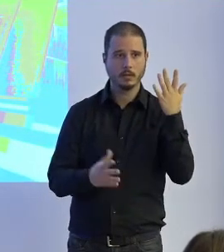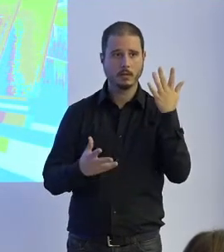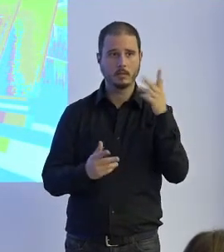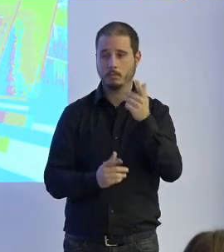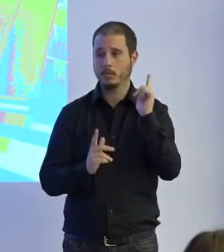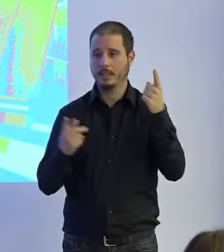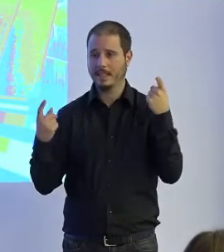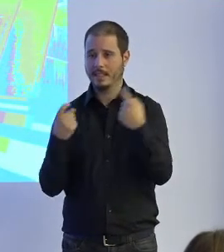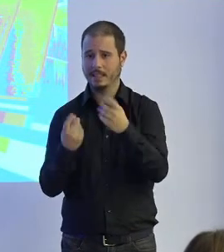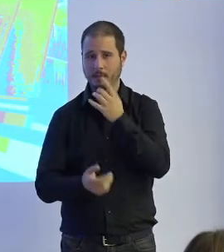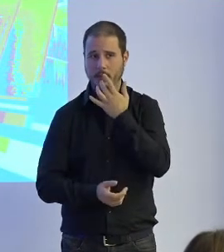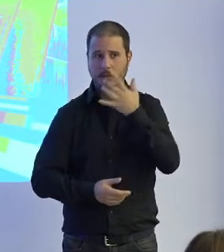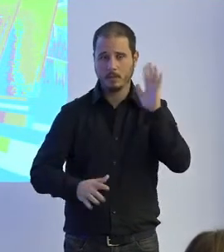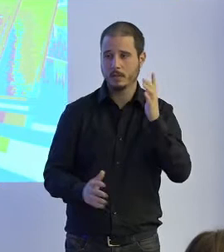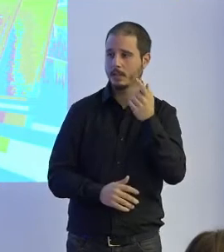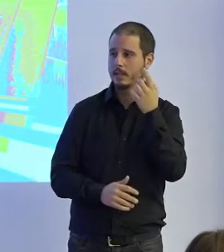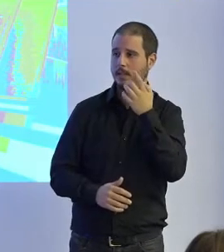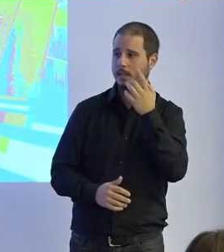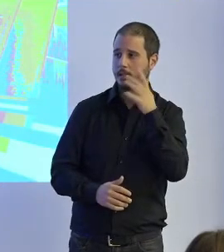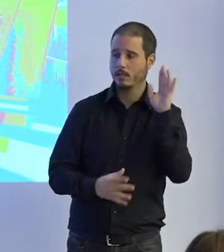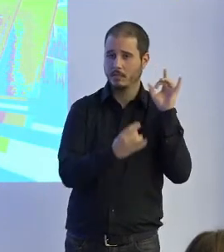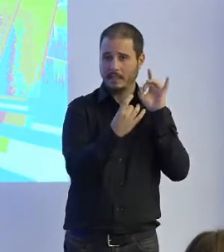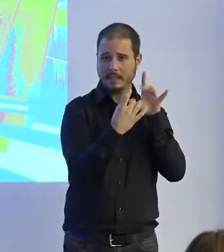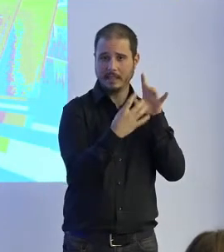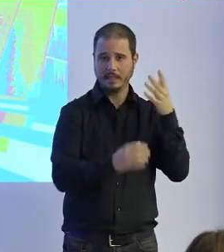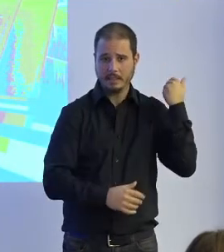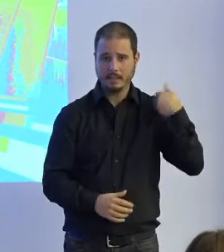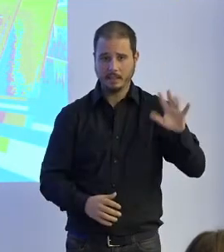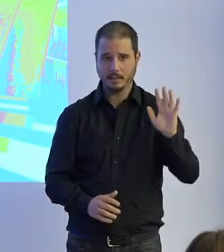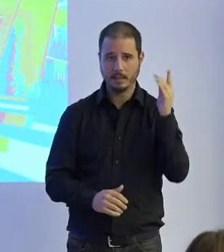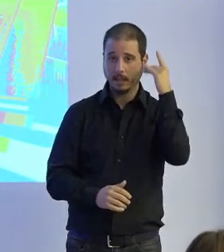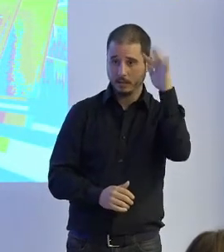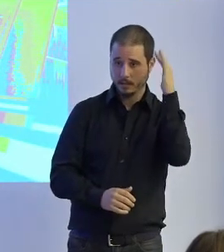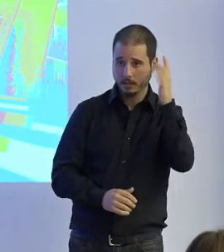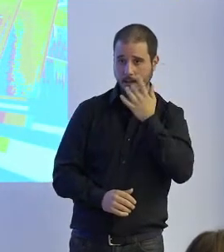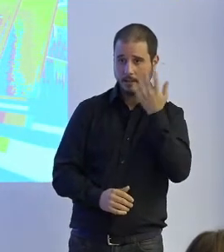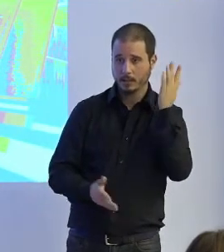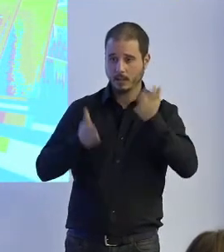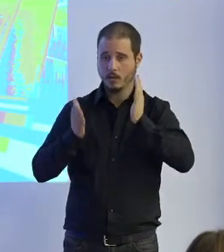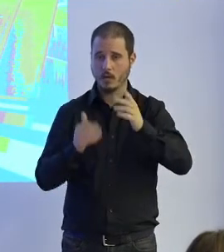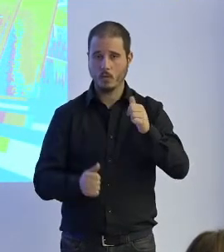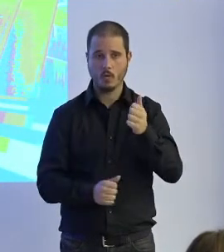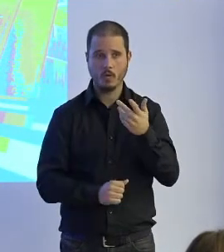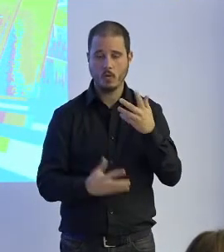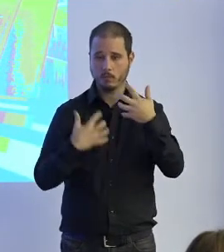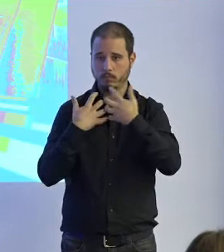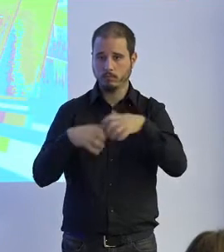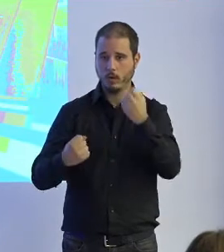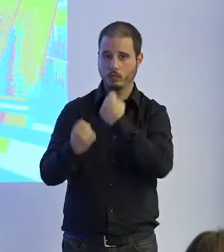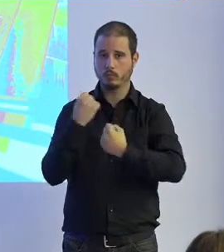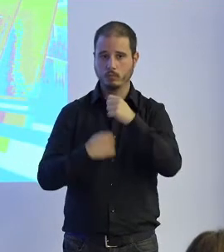puede crear un simple chatbot, imaginémonos lo que puede suceder con robots autónomos para uso militar.